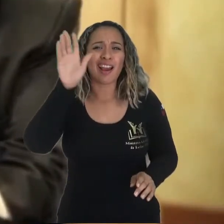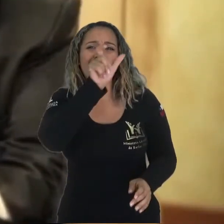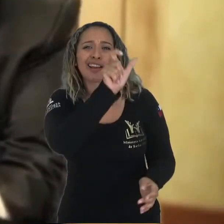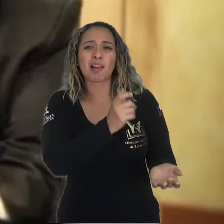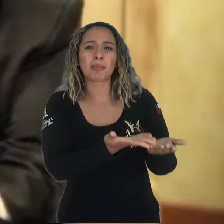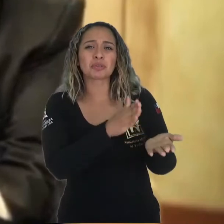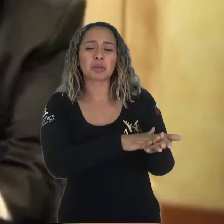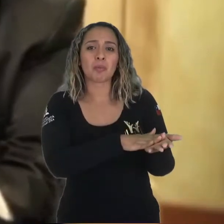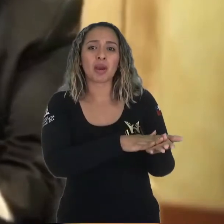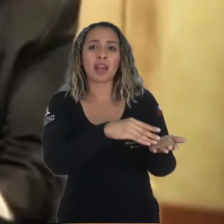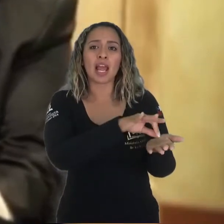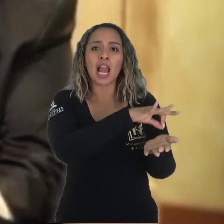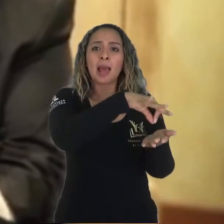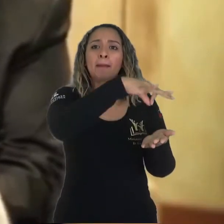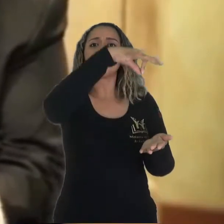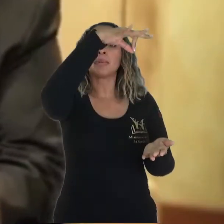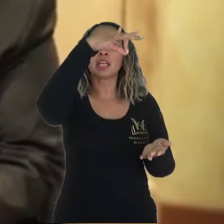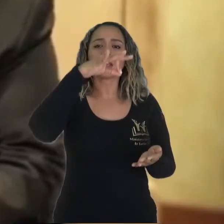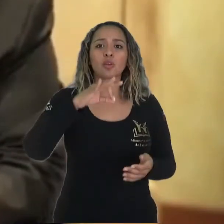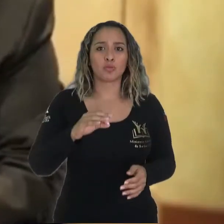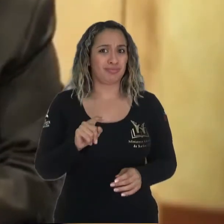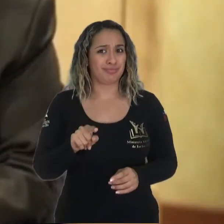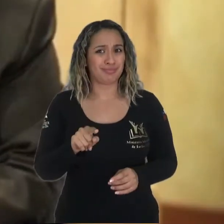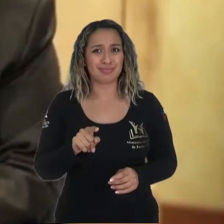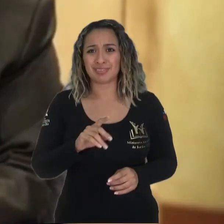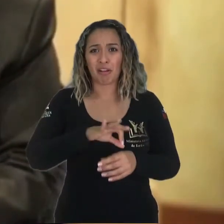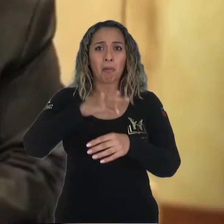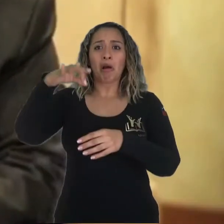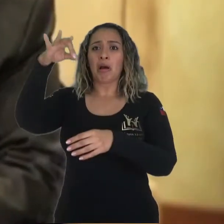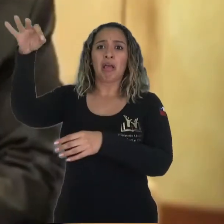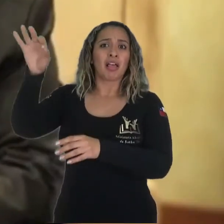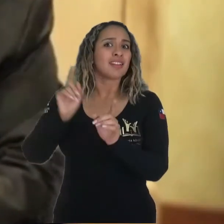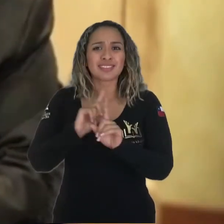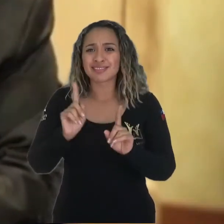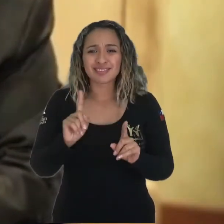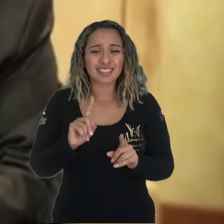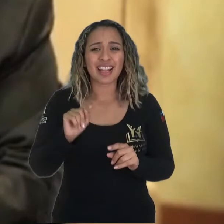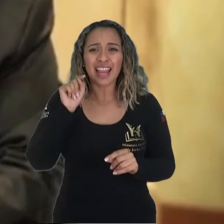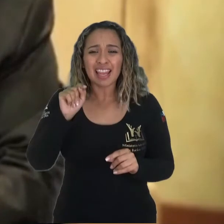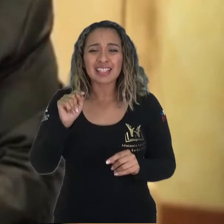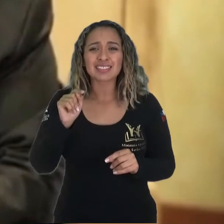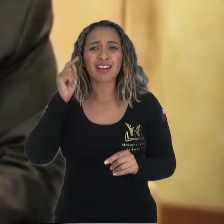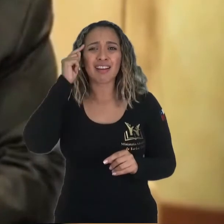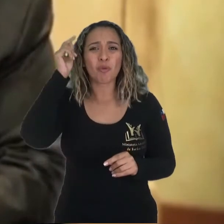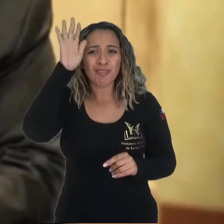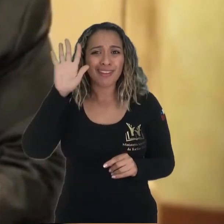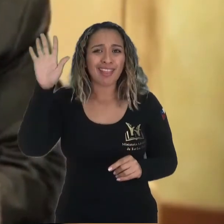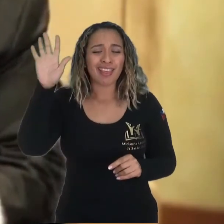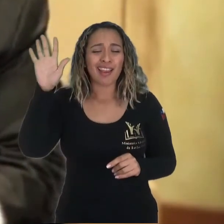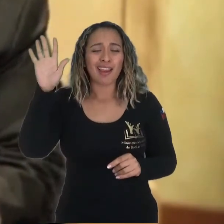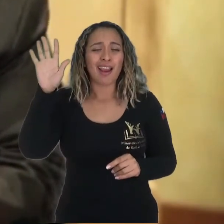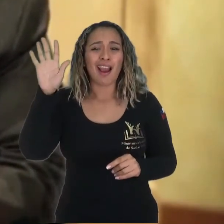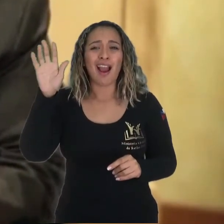el hombre muere El espíritu sale Es una idea diabólica La plantó el propio